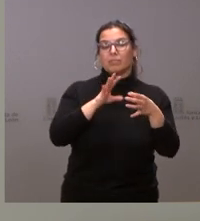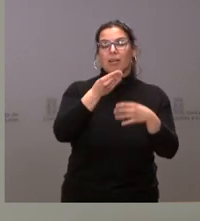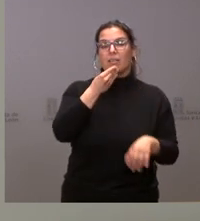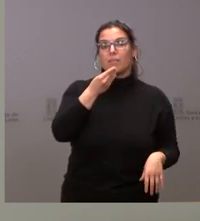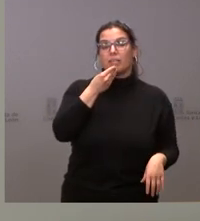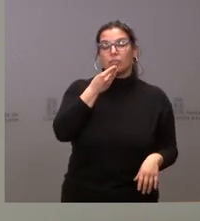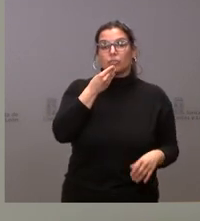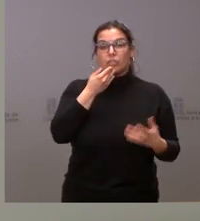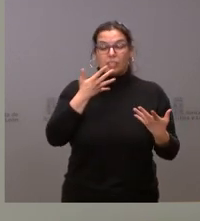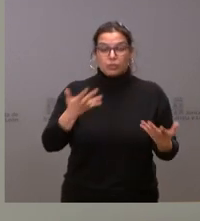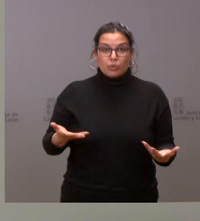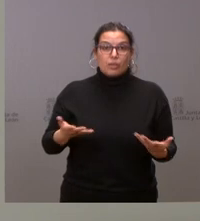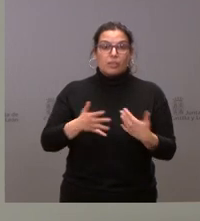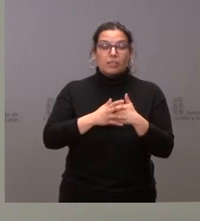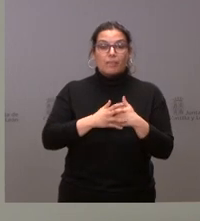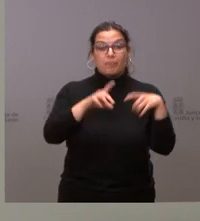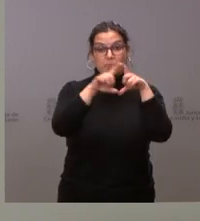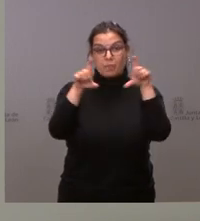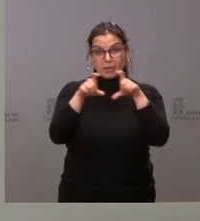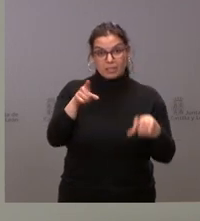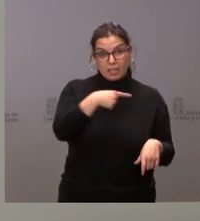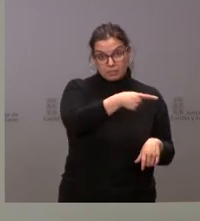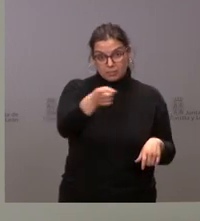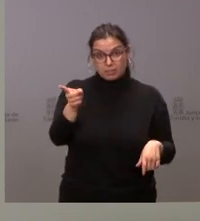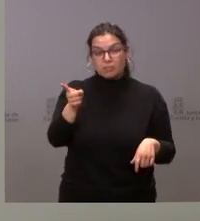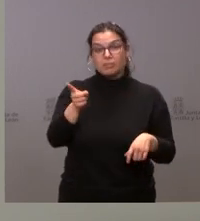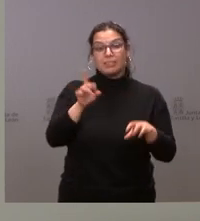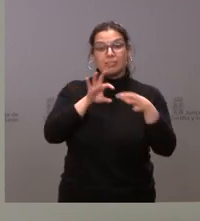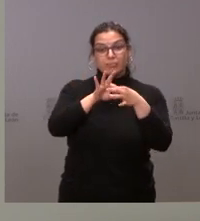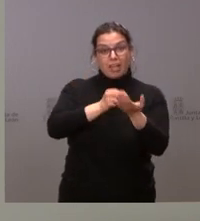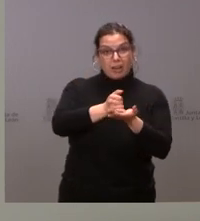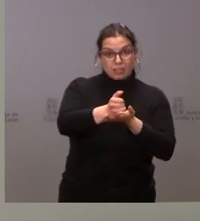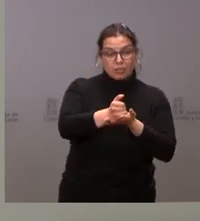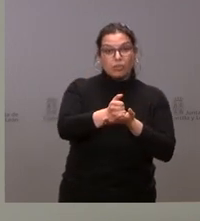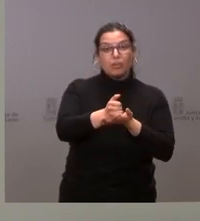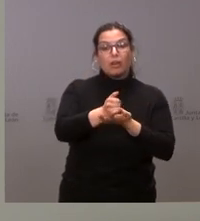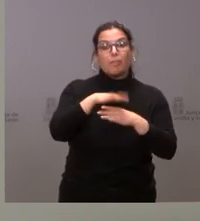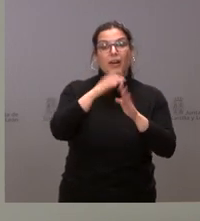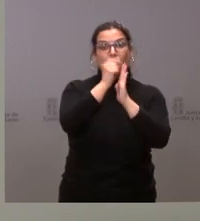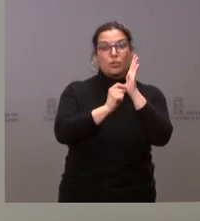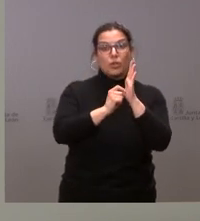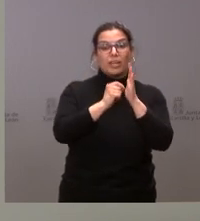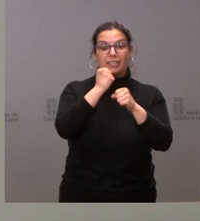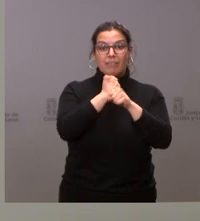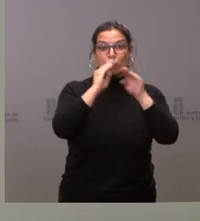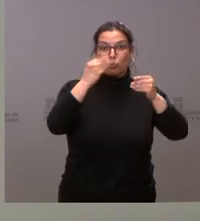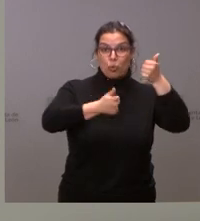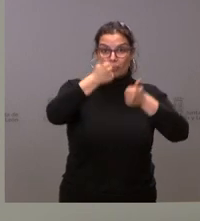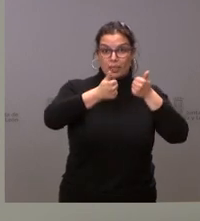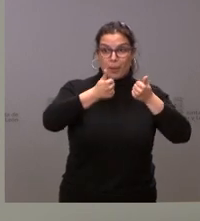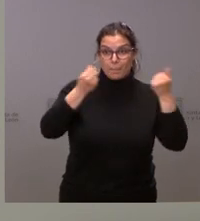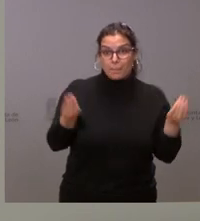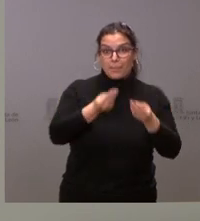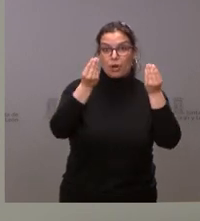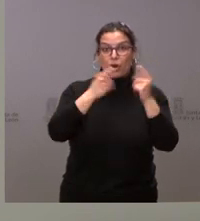Y, desde este punto de vista, estas empresas, estas explotaciones agrícolas que puedan mejorar sus condiciones de competitividad, mejorar su nivel de